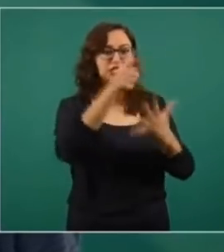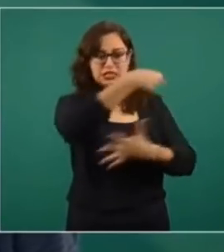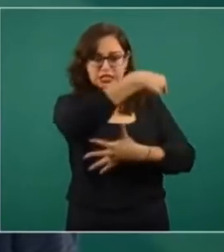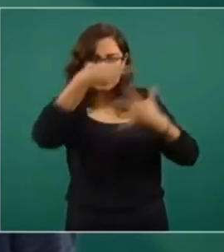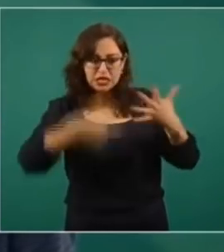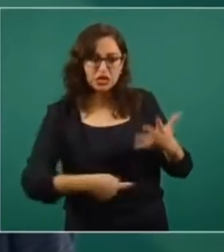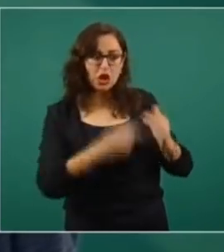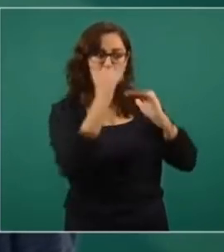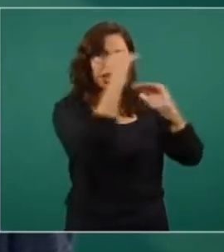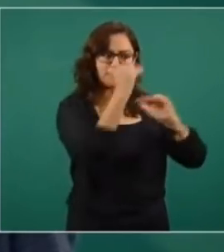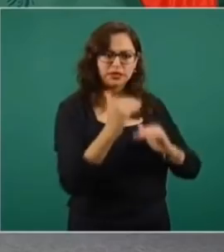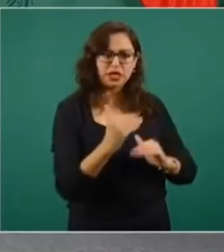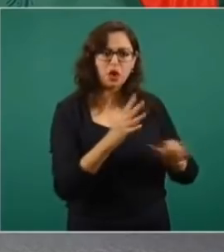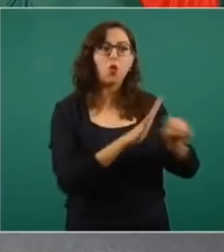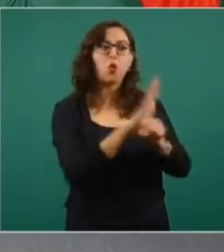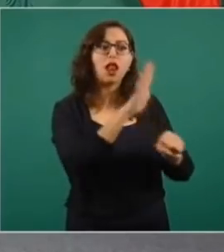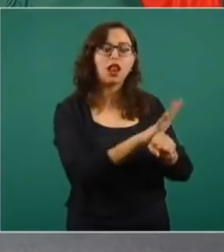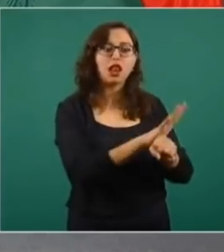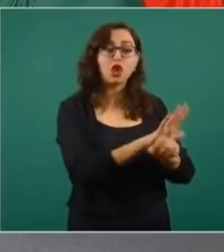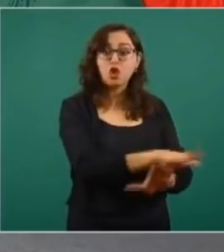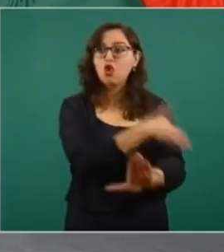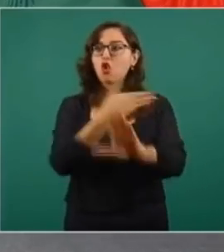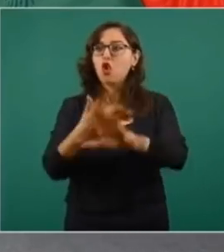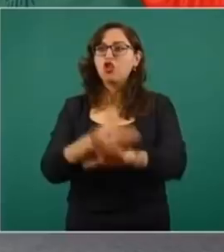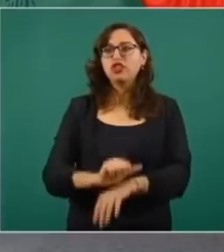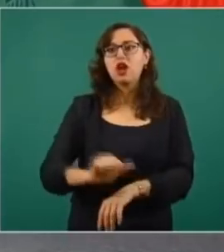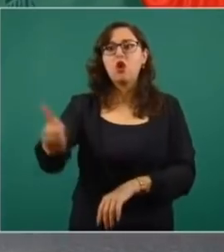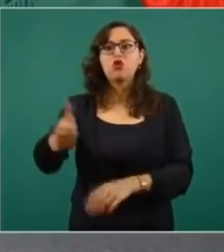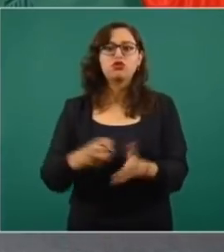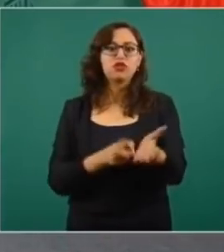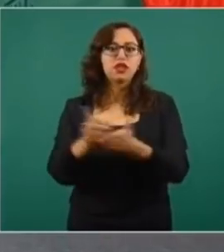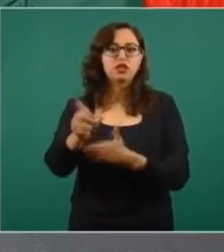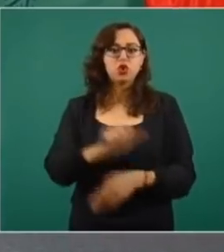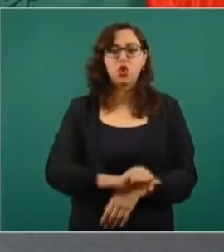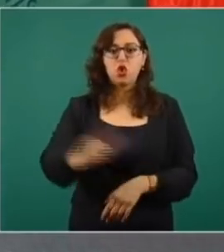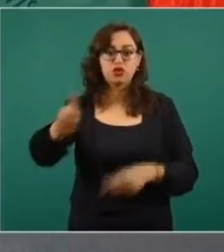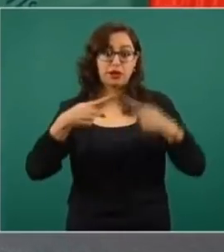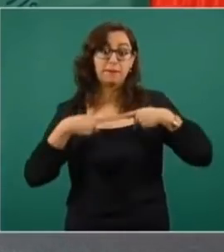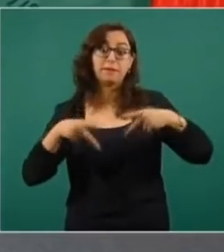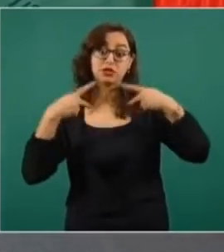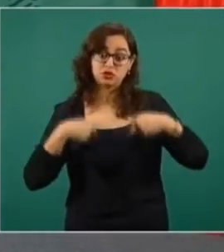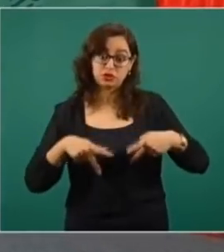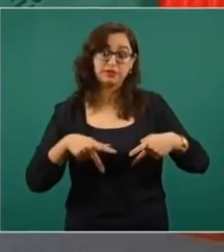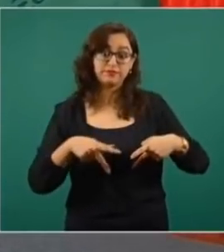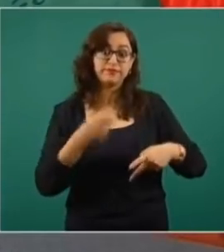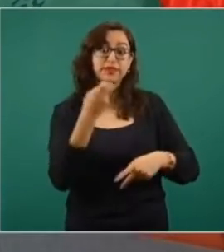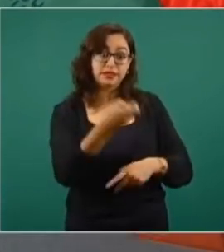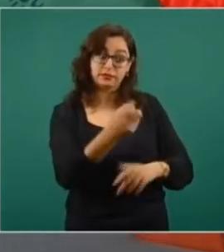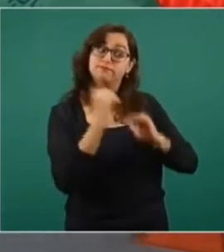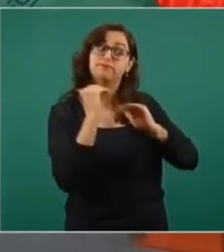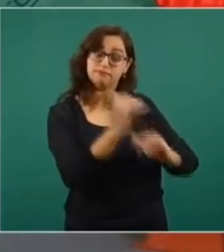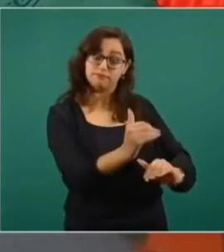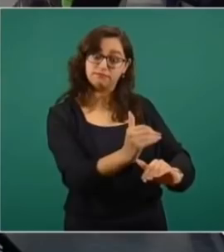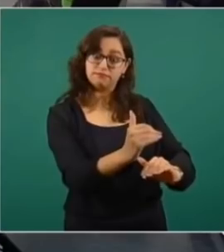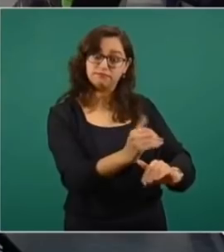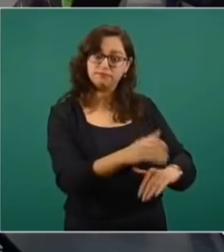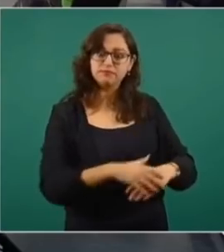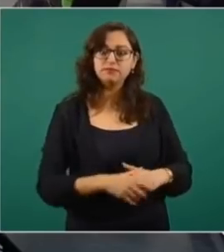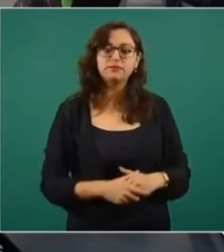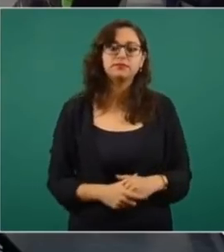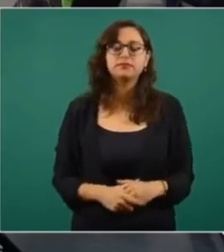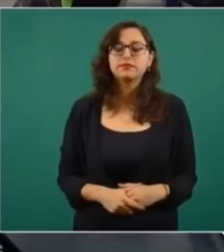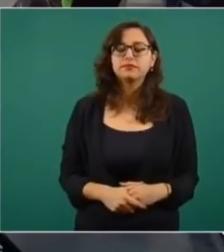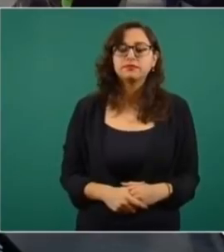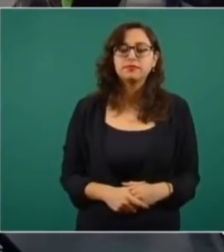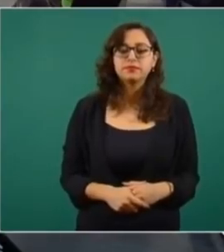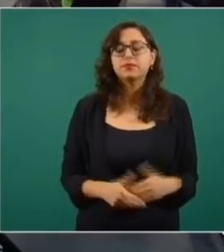límites es cuando afectas otros derechos de terceros. Bien, pues nada más finalmente ya, mis temas, desear al presidente,